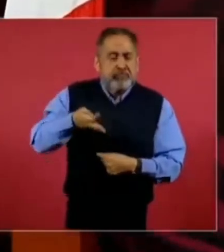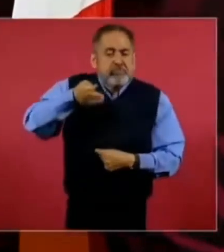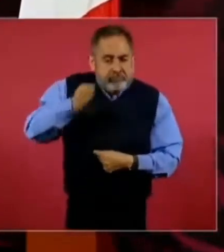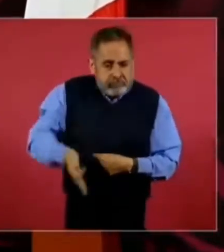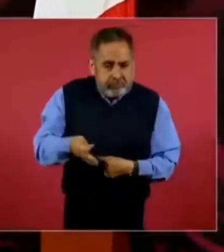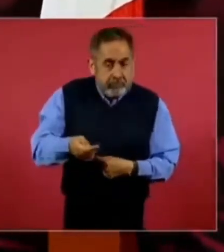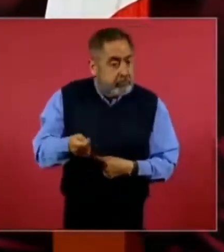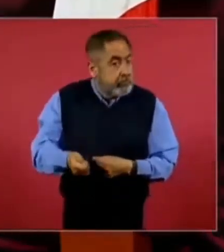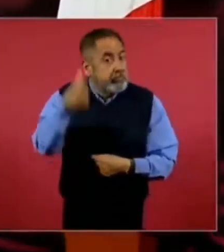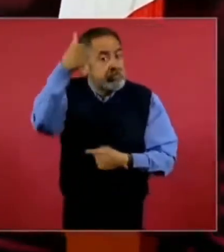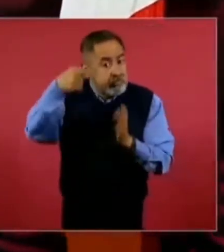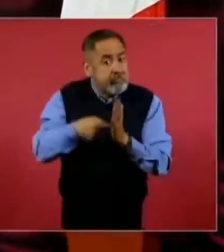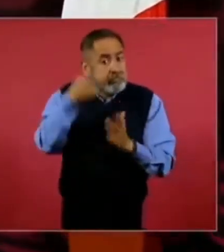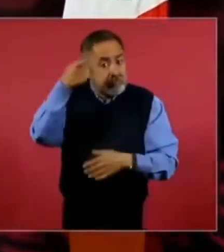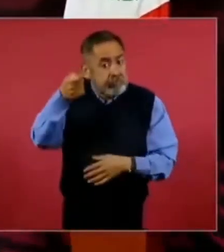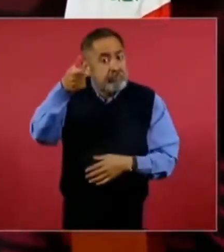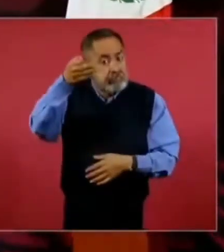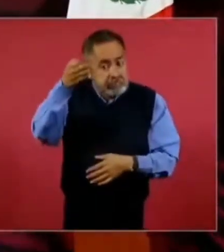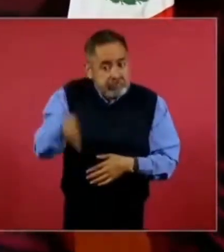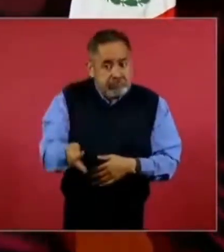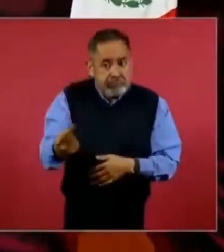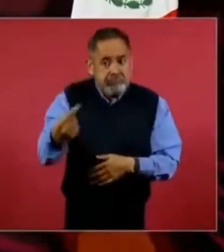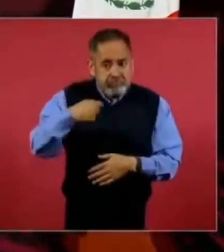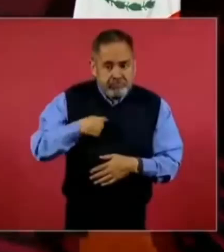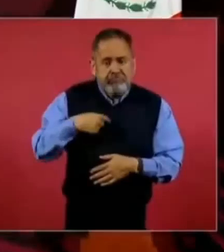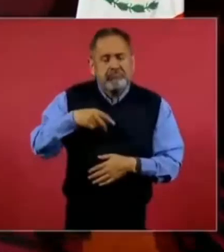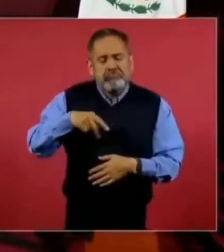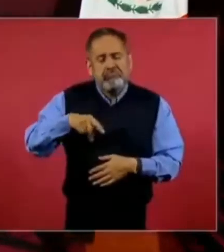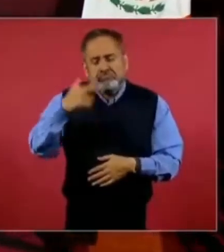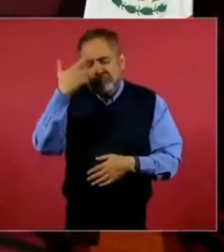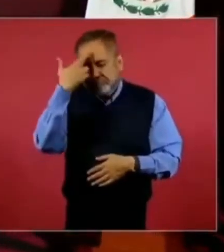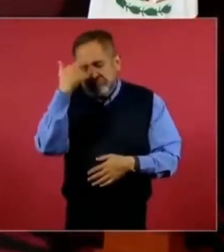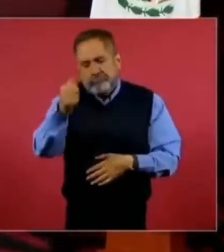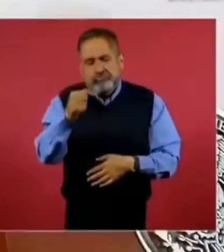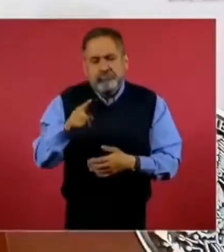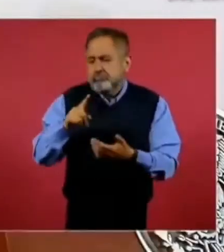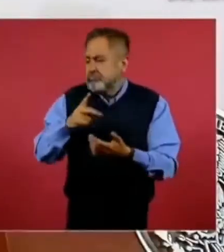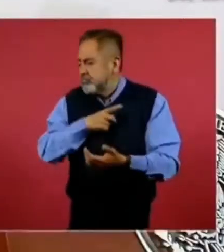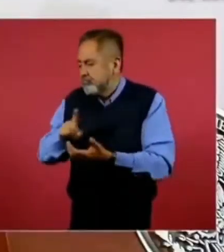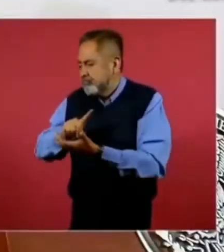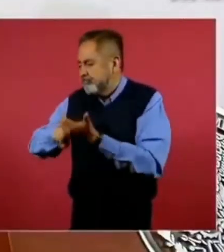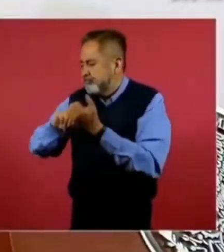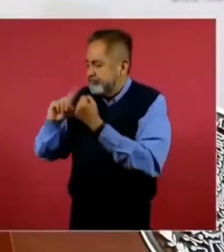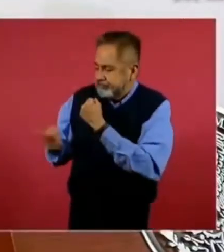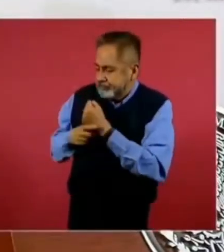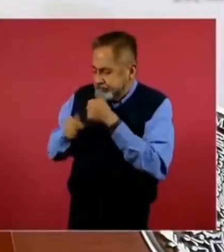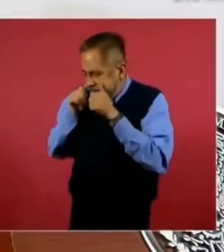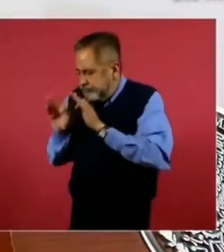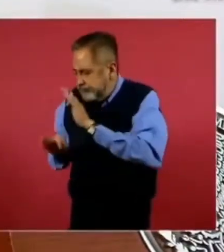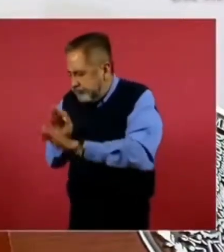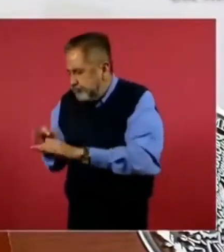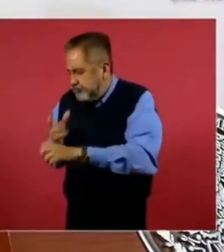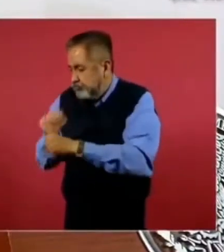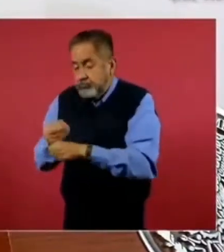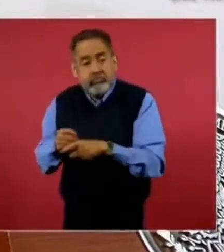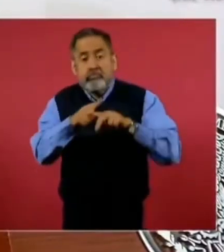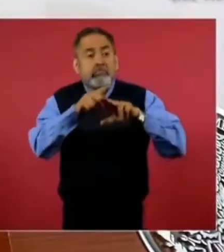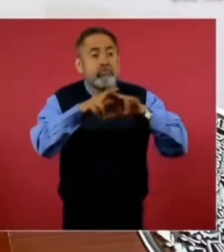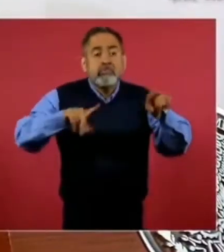de que era necesario atender las causas. Y en el gobierno,